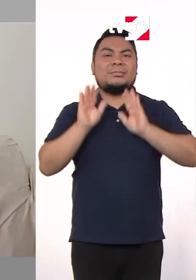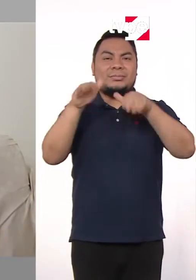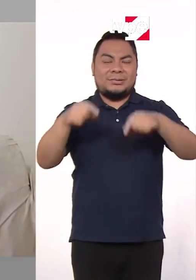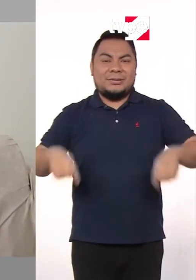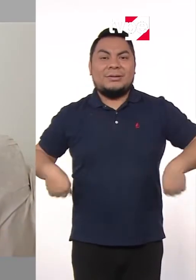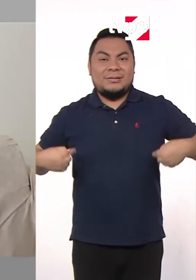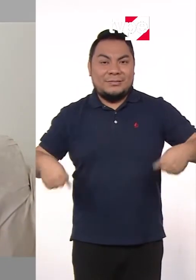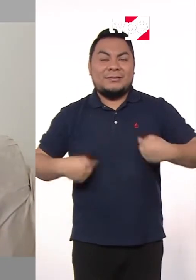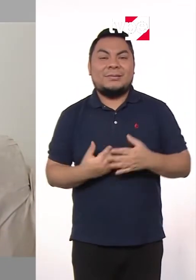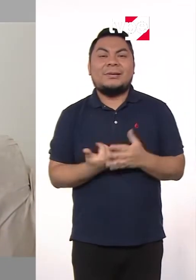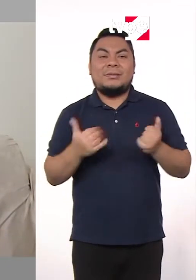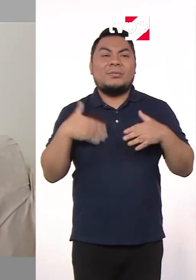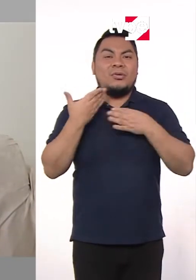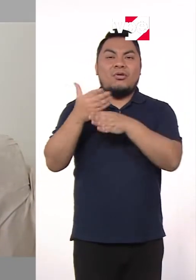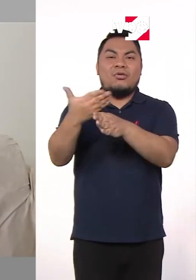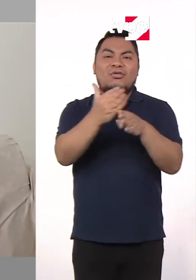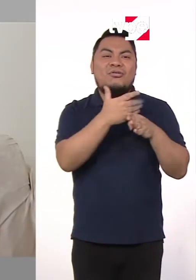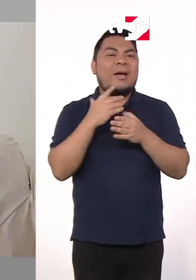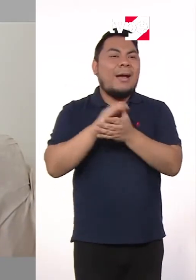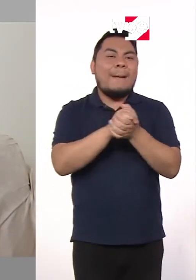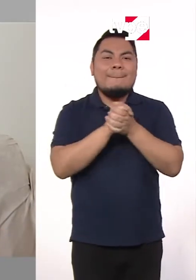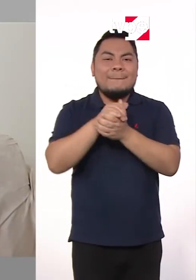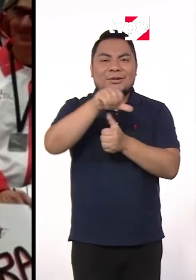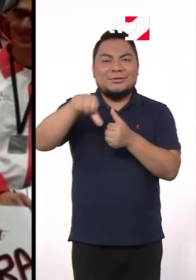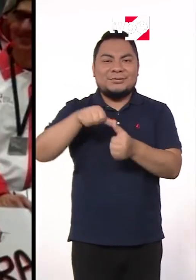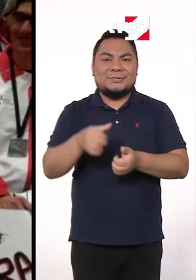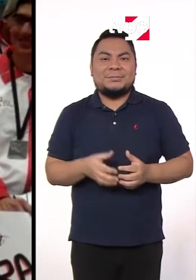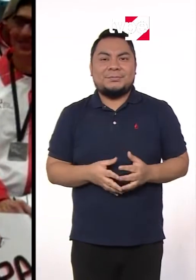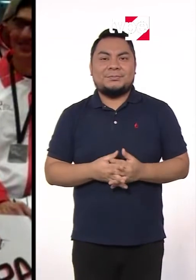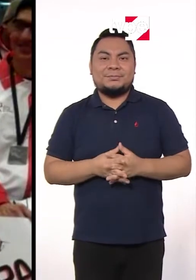deportivas y poder compartir con mi compañero.